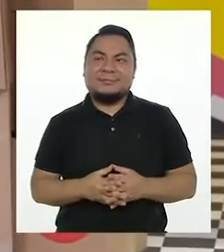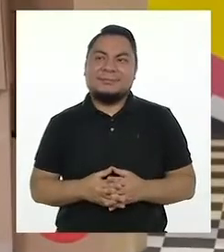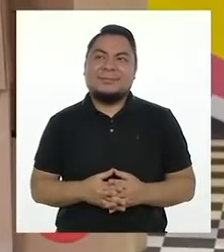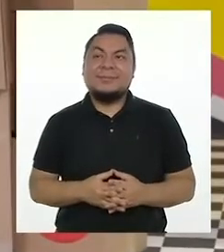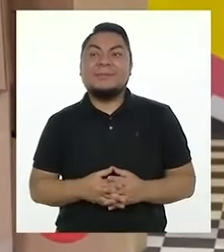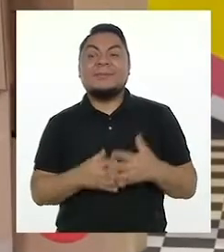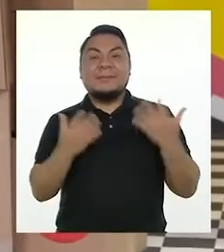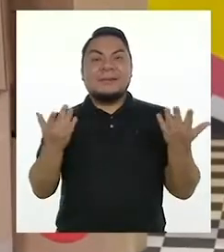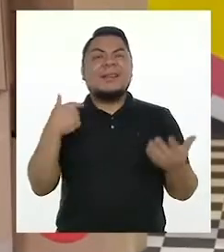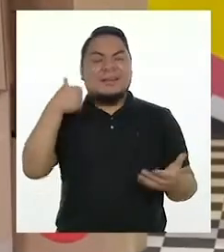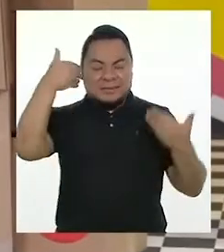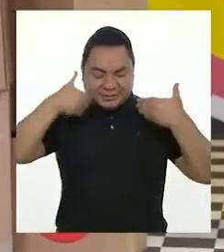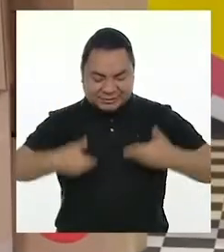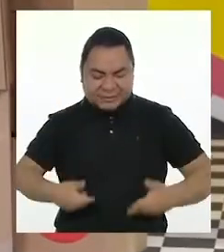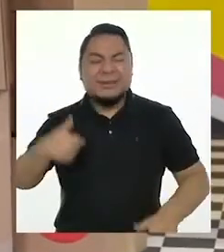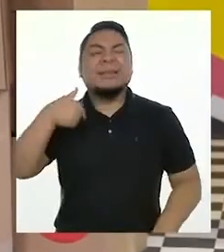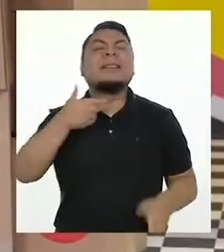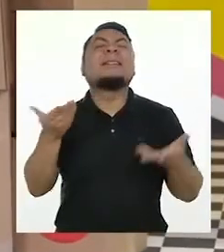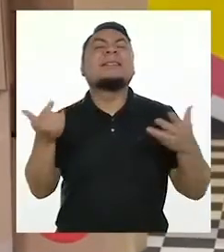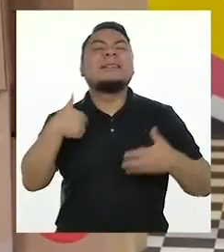¿A quién no adivinan qué soy?